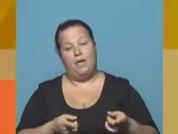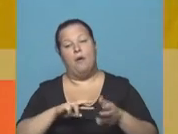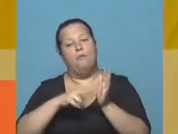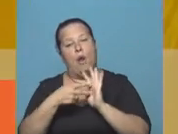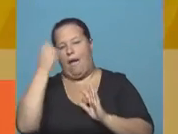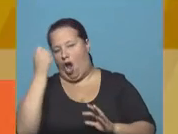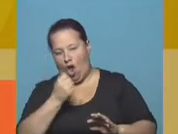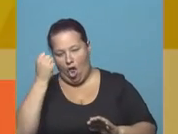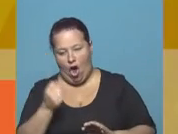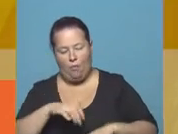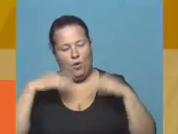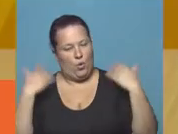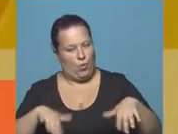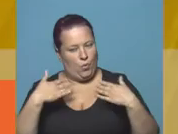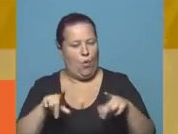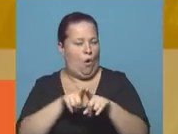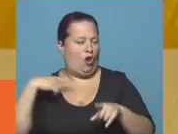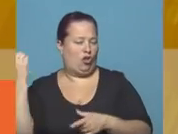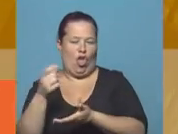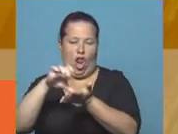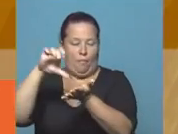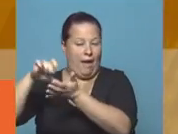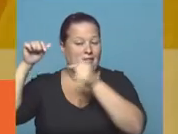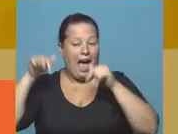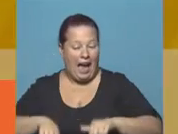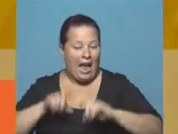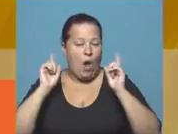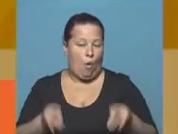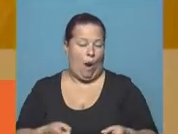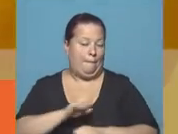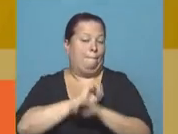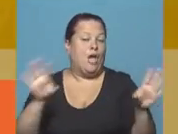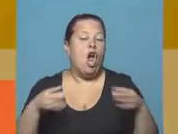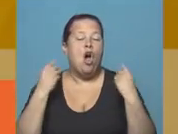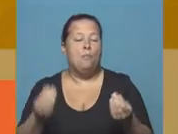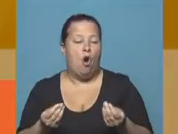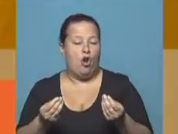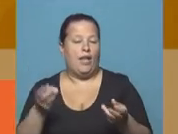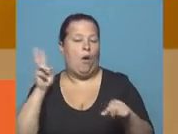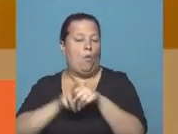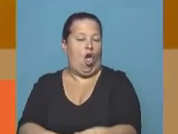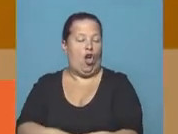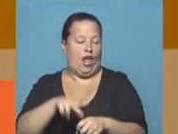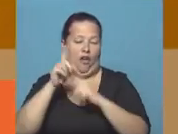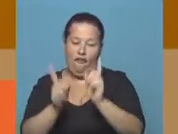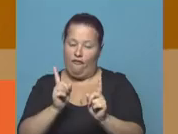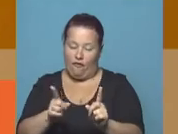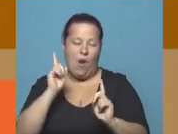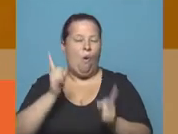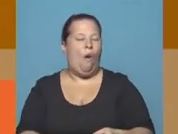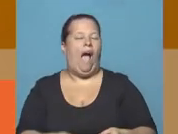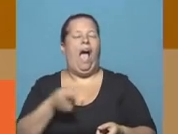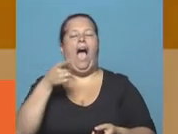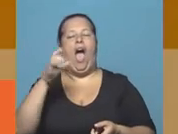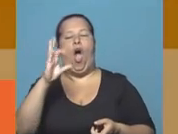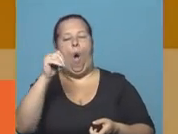económicos muy fuertes, como todos los países. Aquí todo agravado por el hecho de que el bloqueo ha continuado, a pesar de que